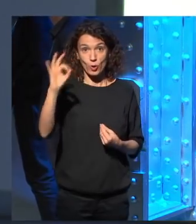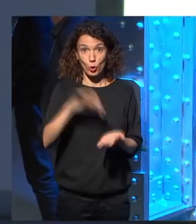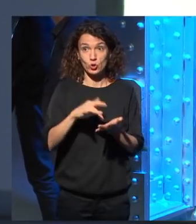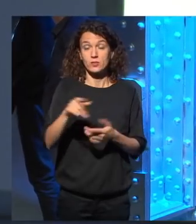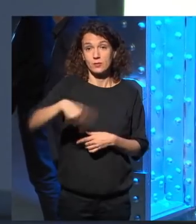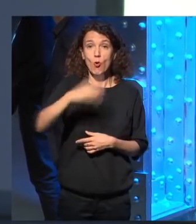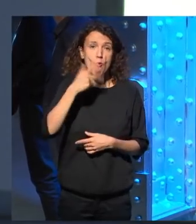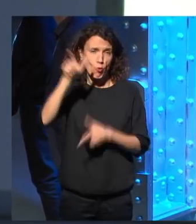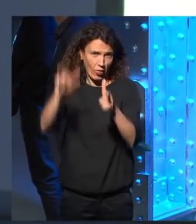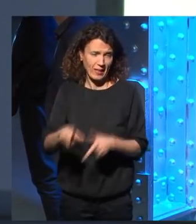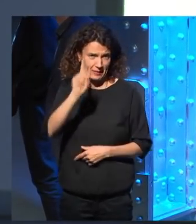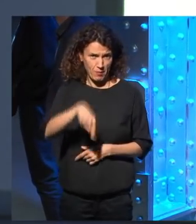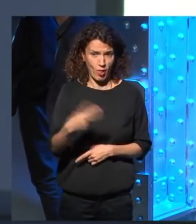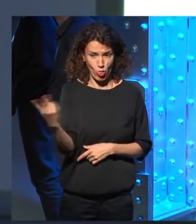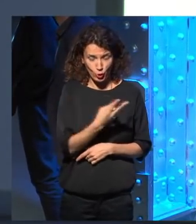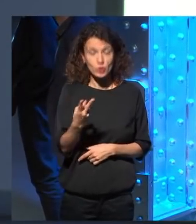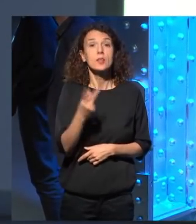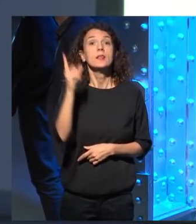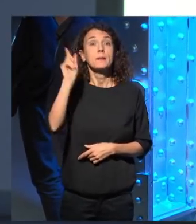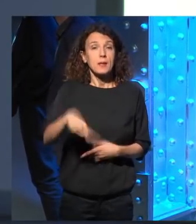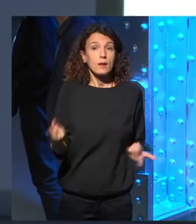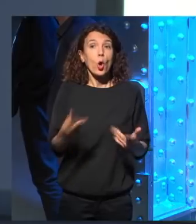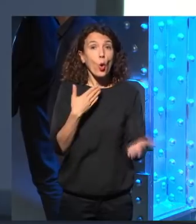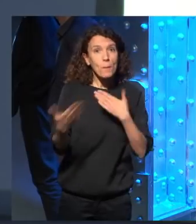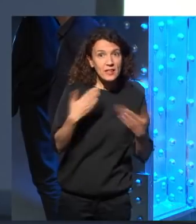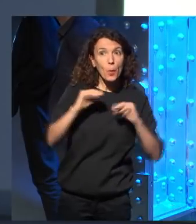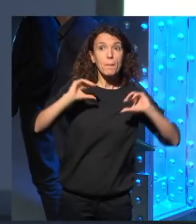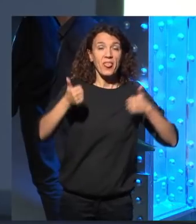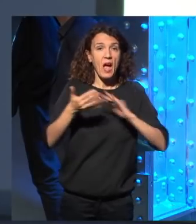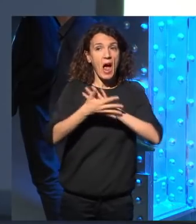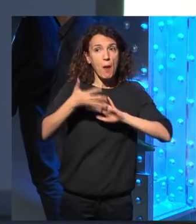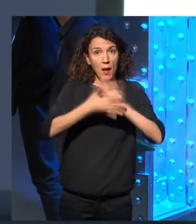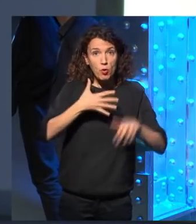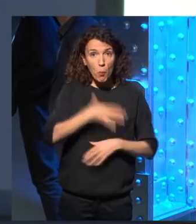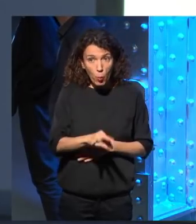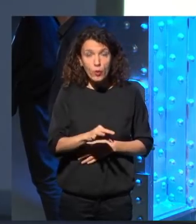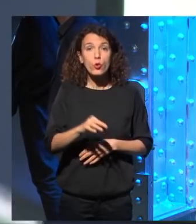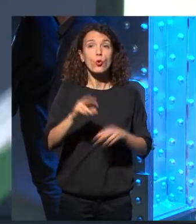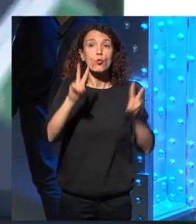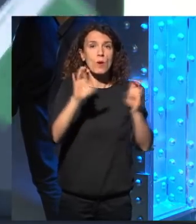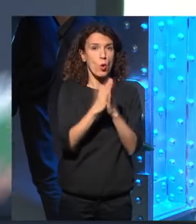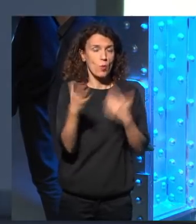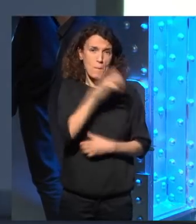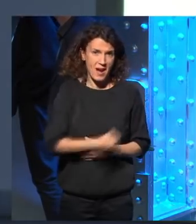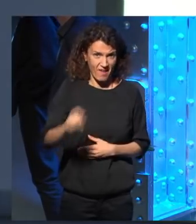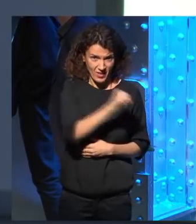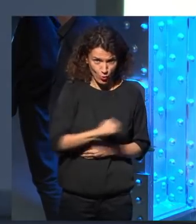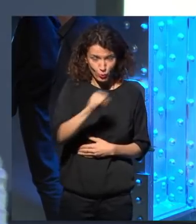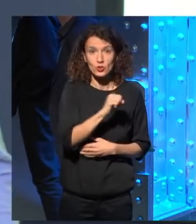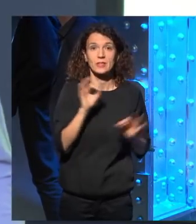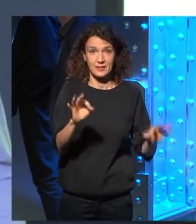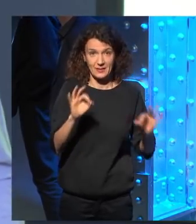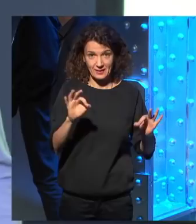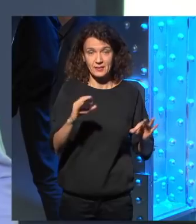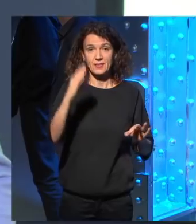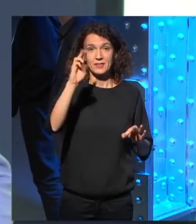también conocerán. Y, bueno, seguramente la conversación empezará hablando del nuevo libro maravilloso de César